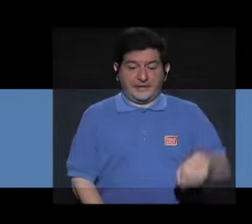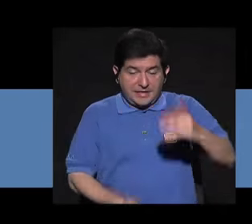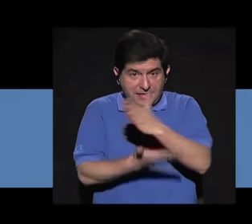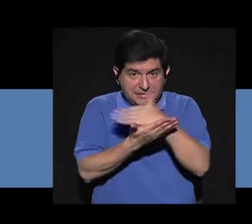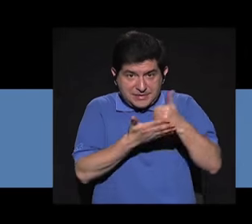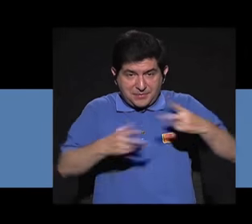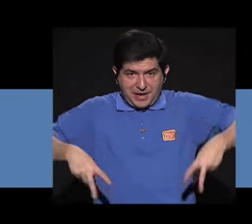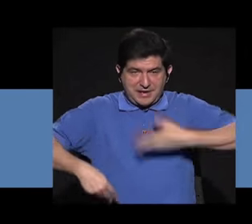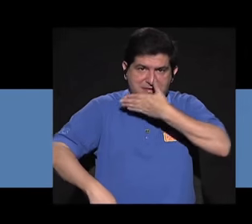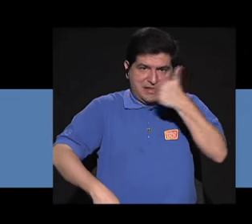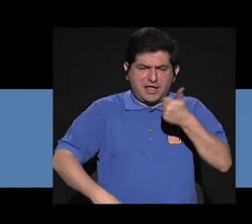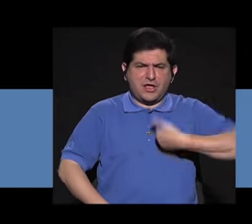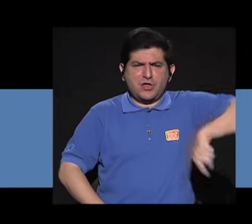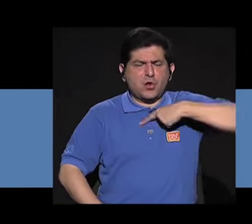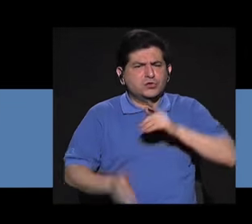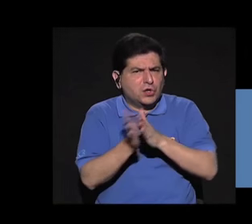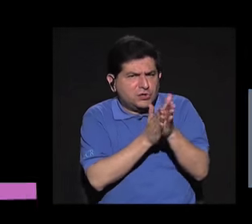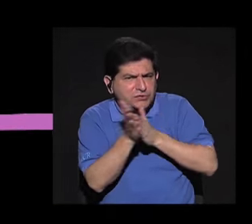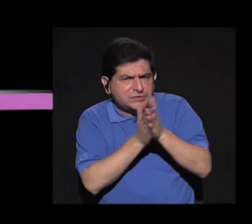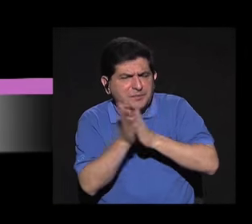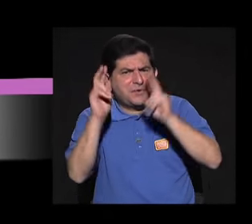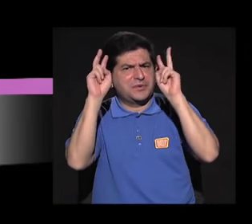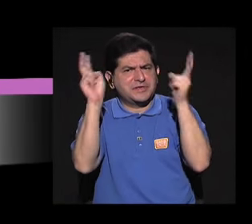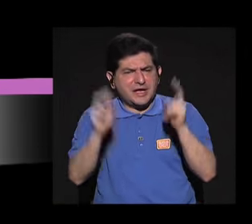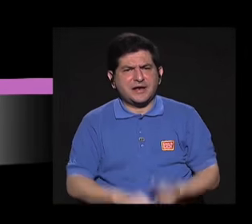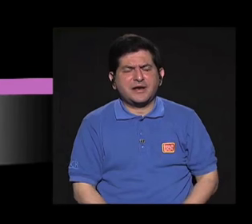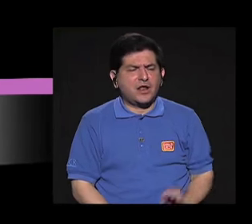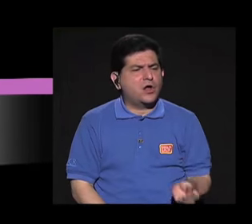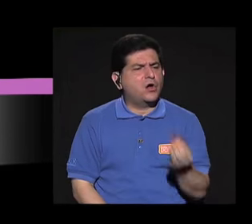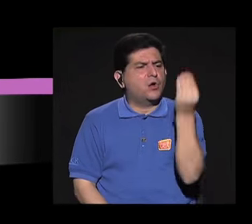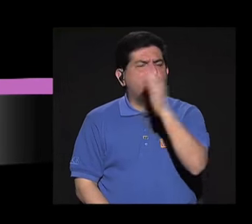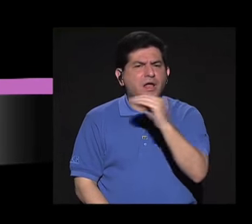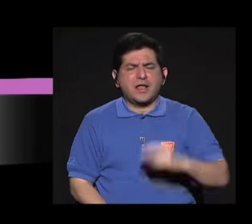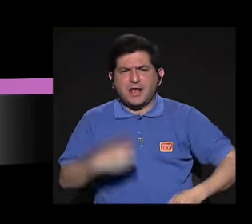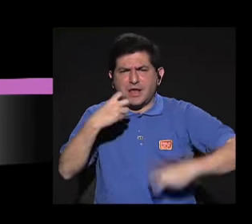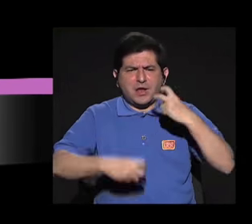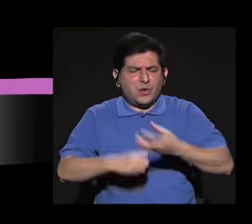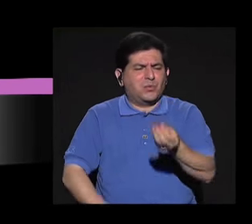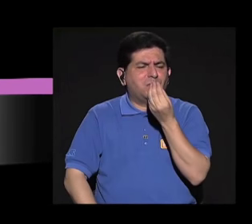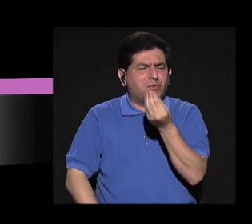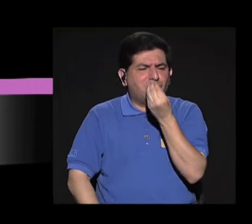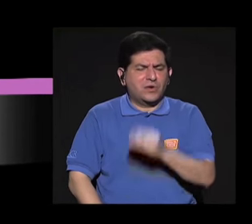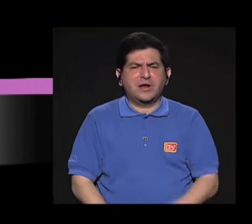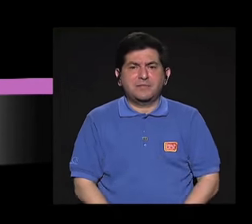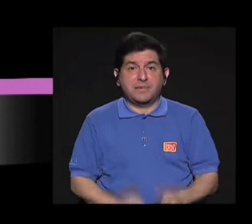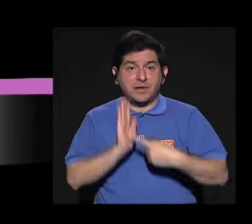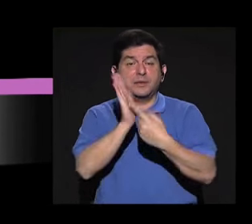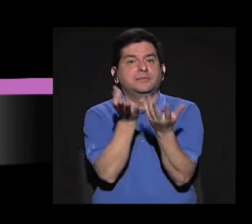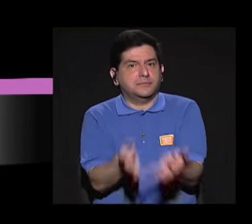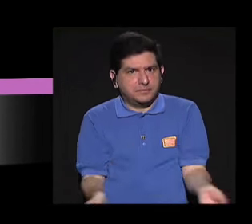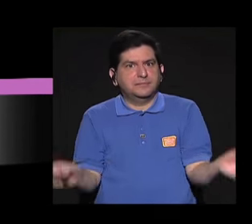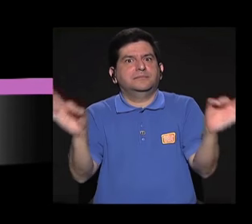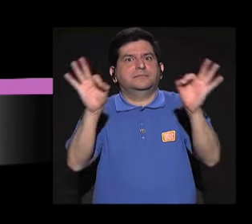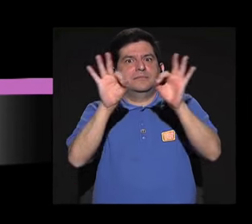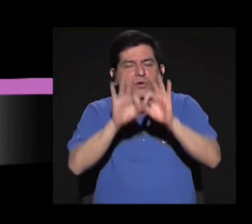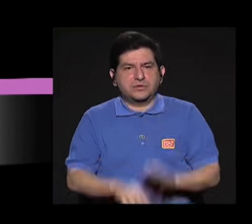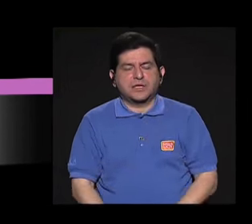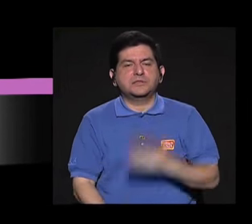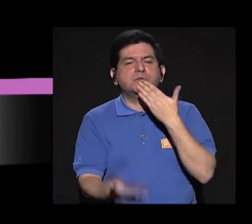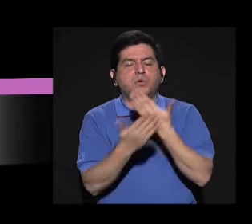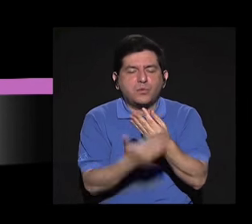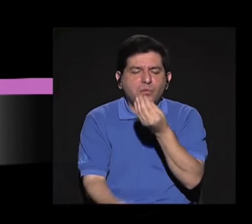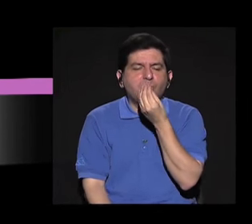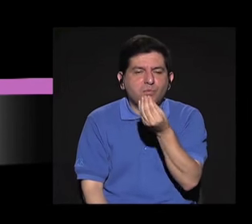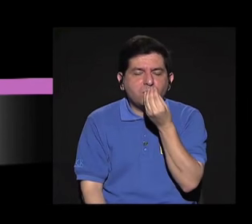En esta sección de Vivir Mejor, quisimos aprovechar el tema de adolescencia y trastornos alimentarios para resaltar la importancia